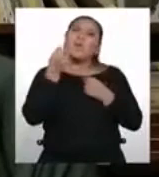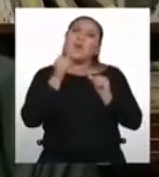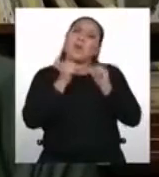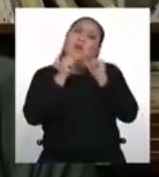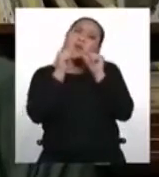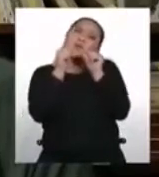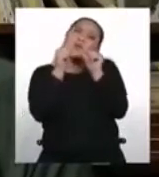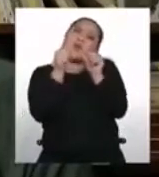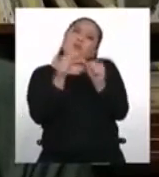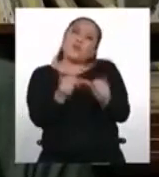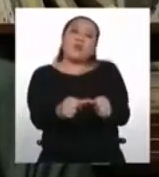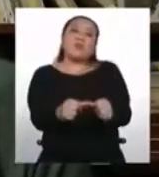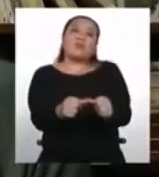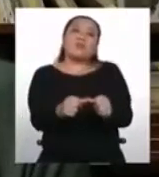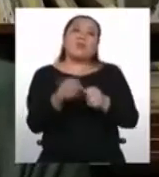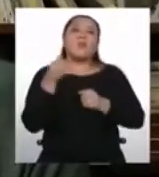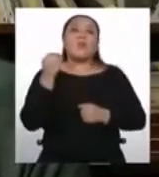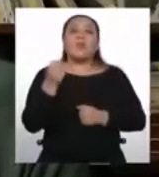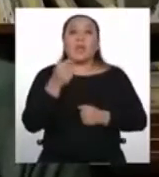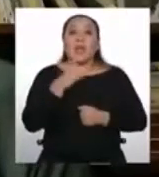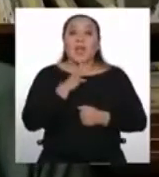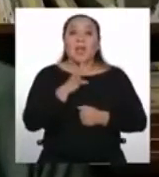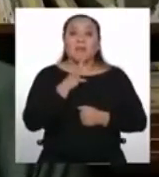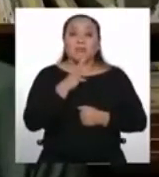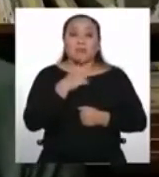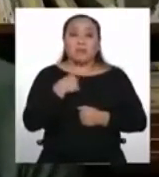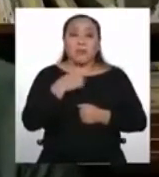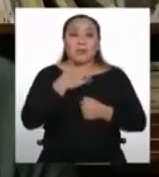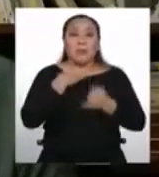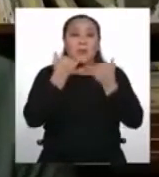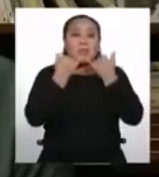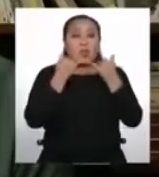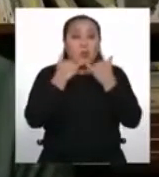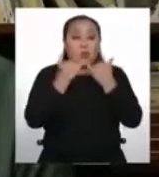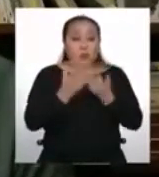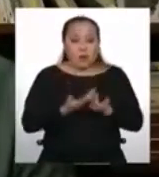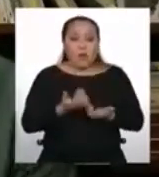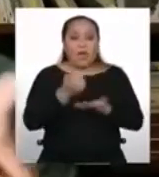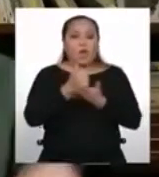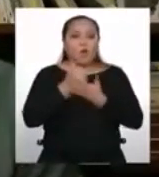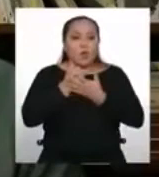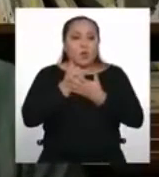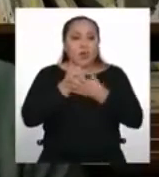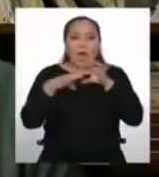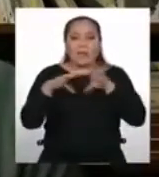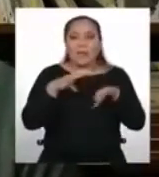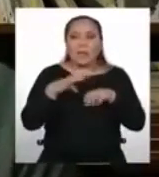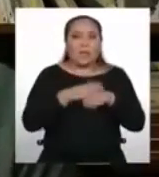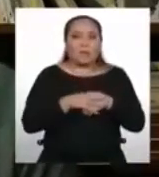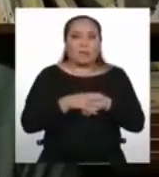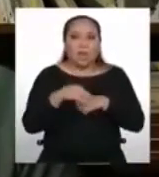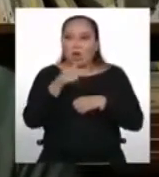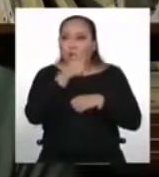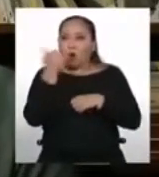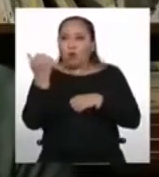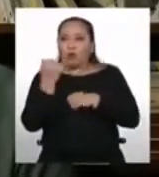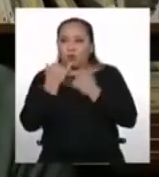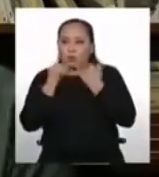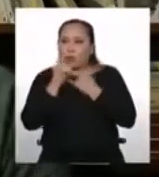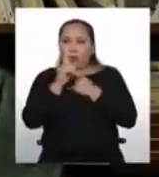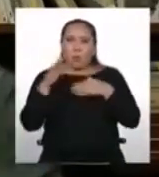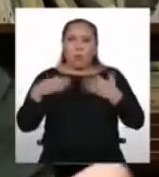es porque las lenguas son útiles para hacer cosas que de otra manera no se pueden hacer. No se pueden hacer en otra lengua, quiero decir.